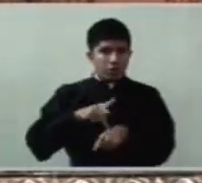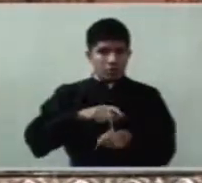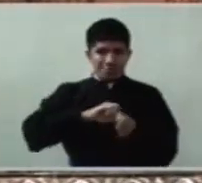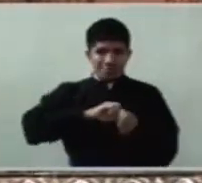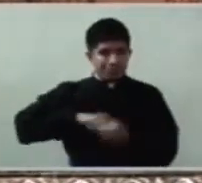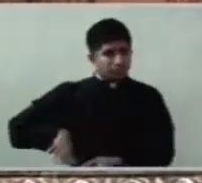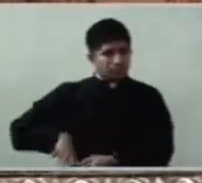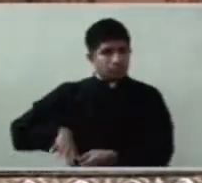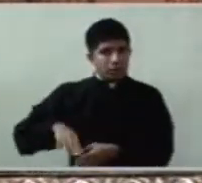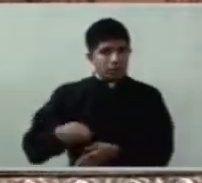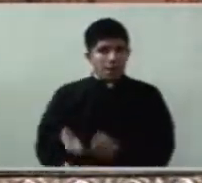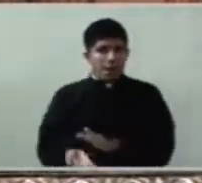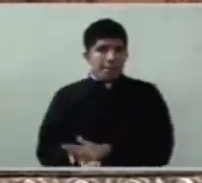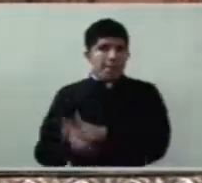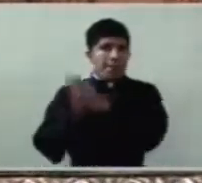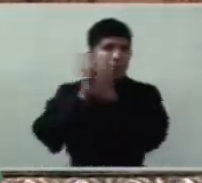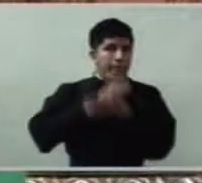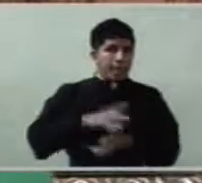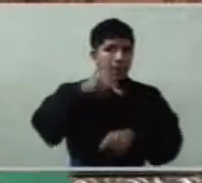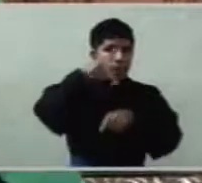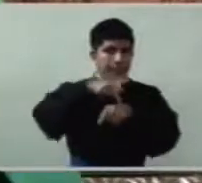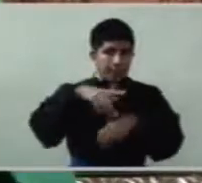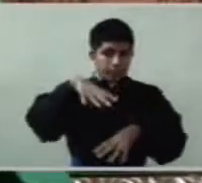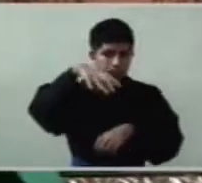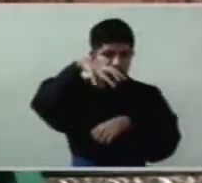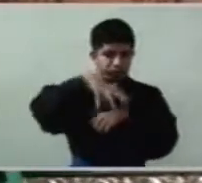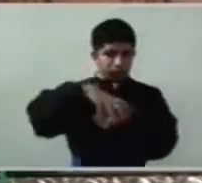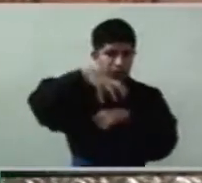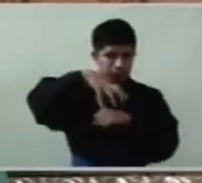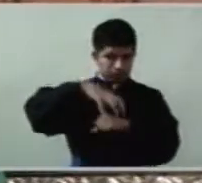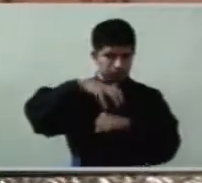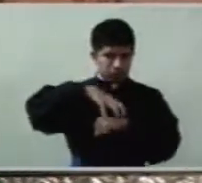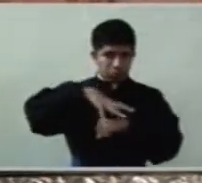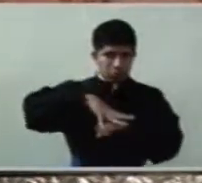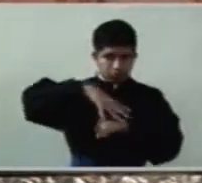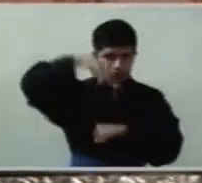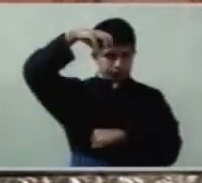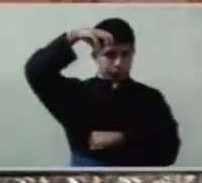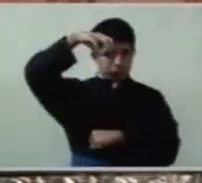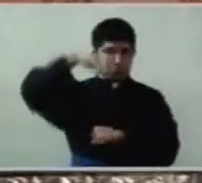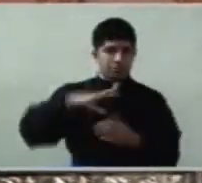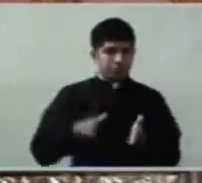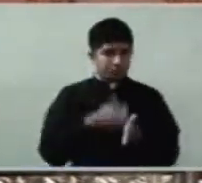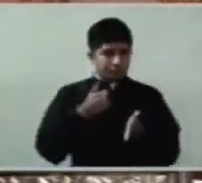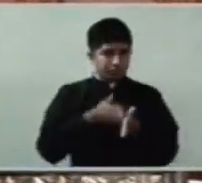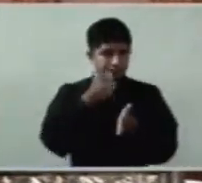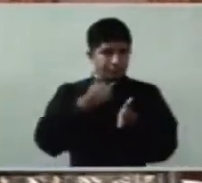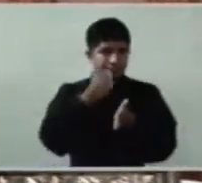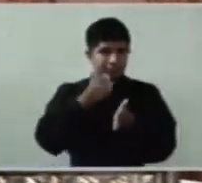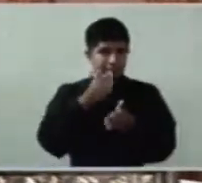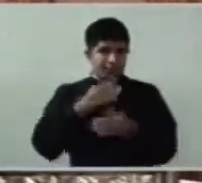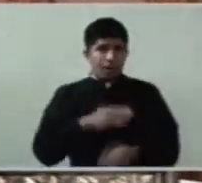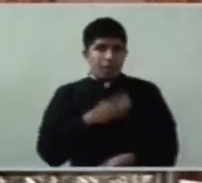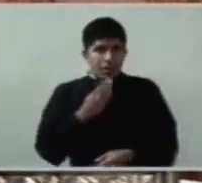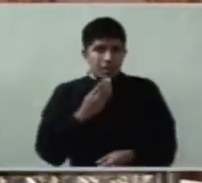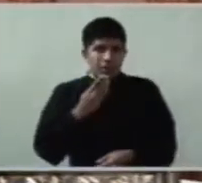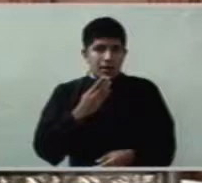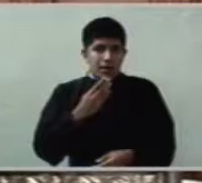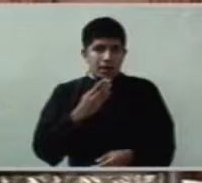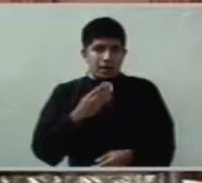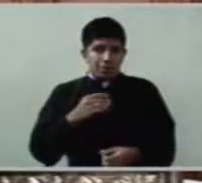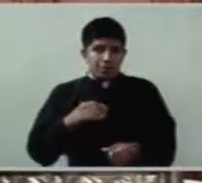en piedra angular es un milagro patente ese es el milagro